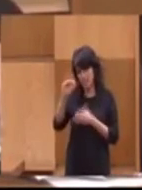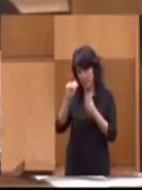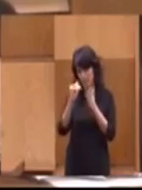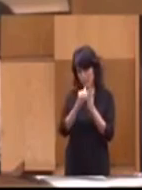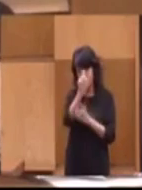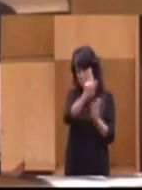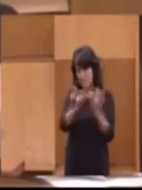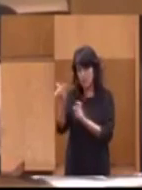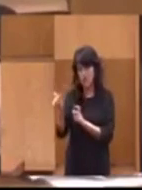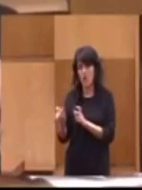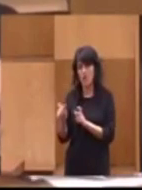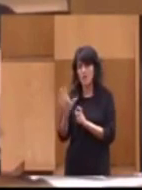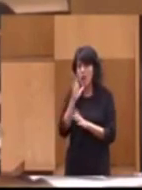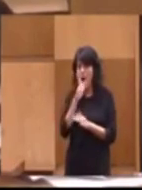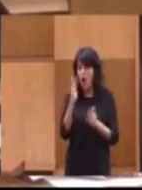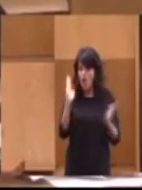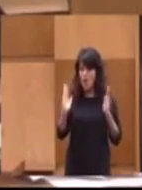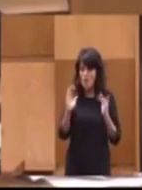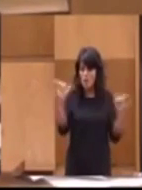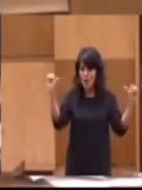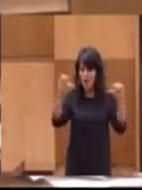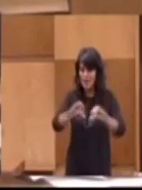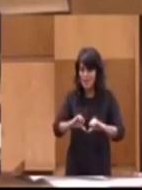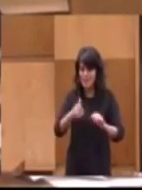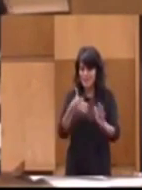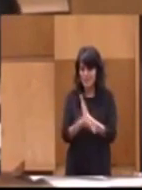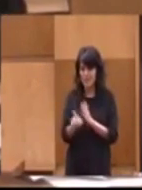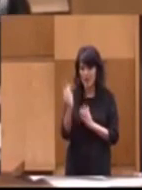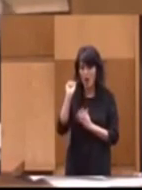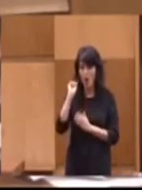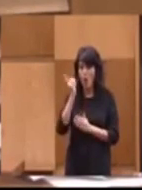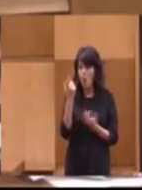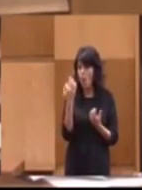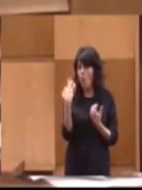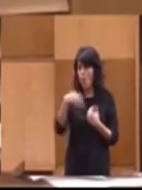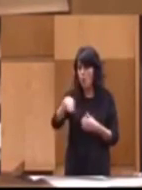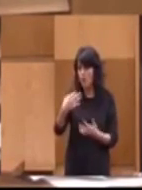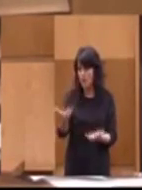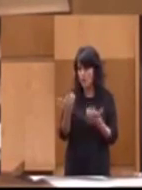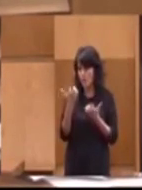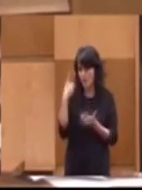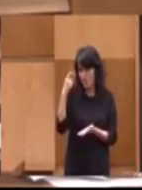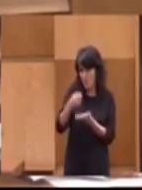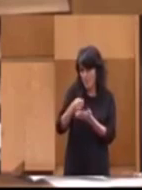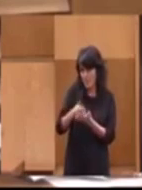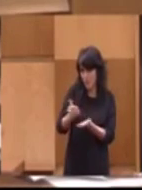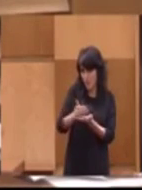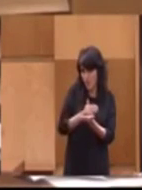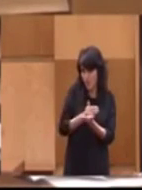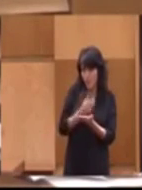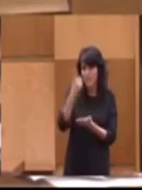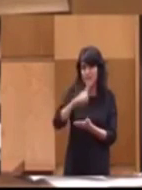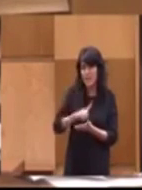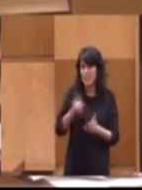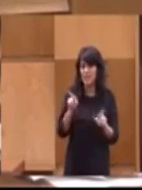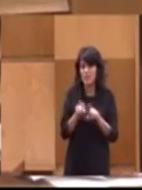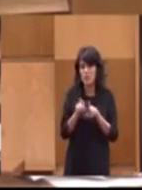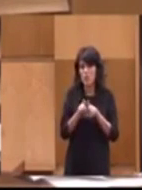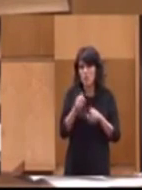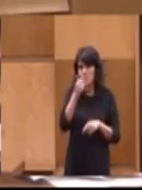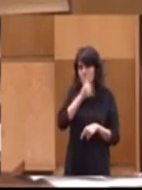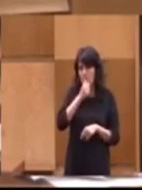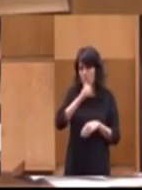crisis no solamente ha sido el único ingreso para estos nueve millones y medio de pensionistas y jubilados que cobran una pensión, sino que ha sido el sostén fundamental